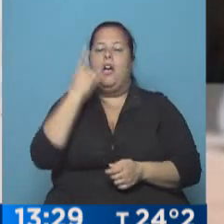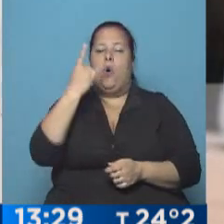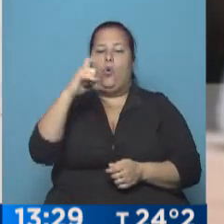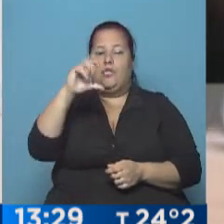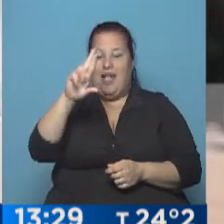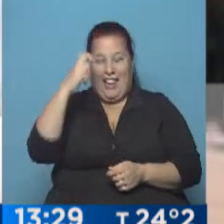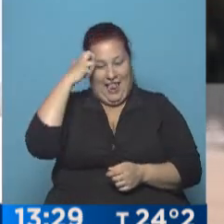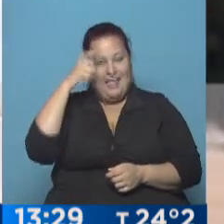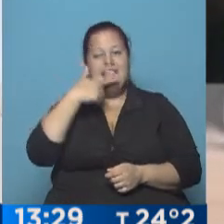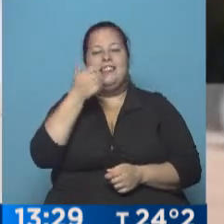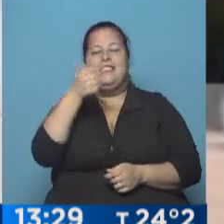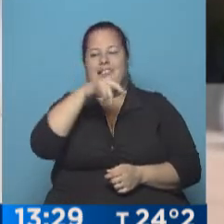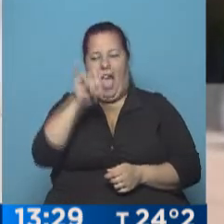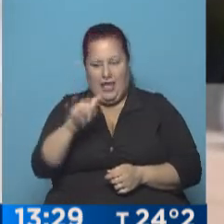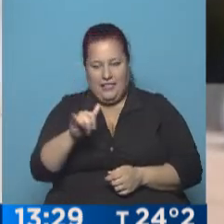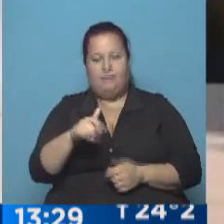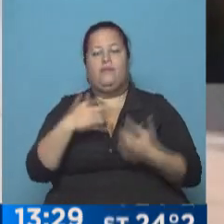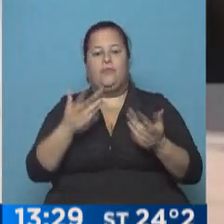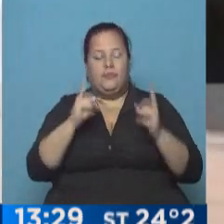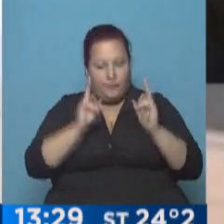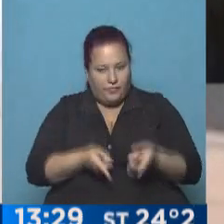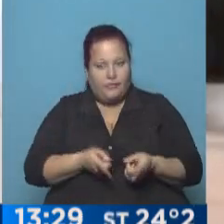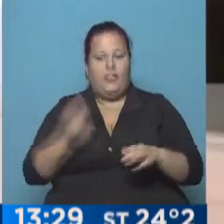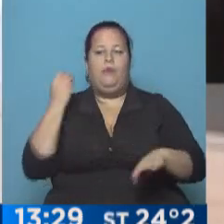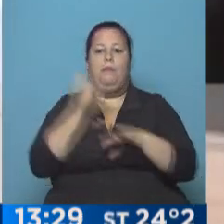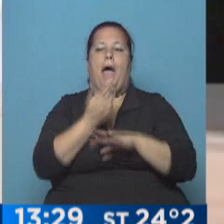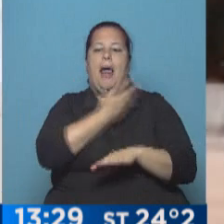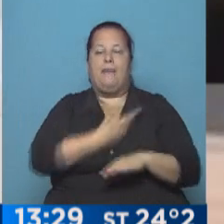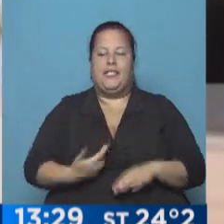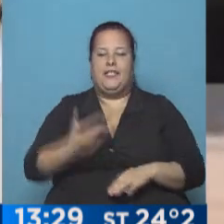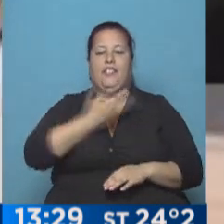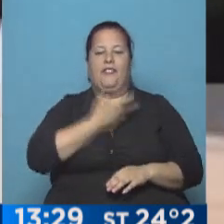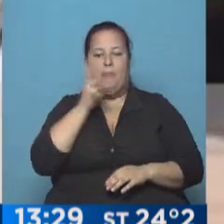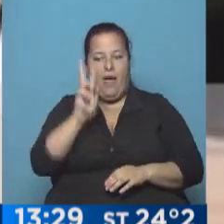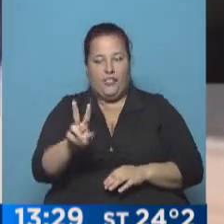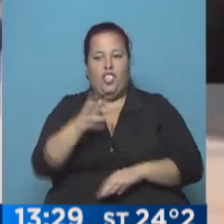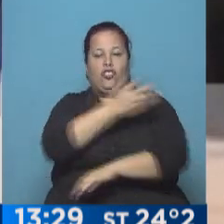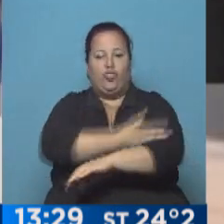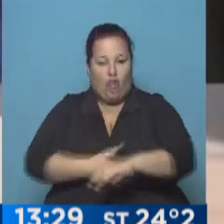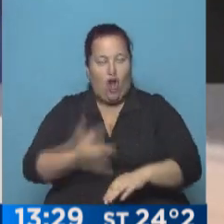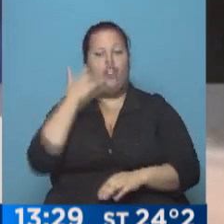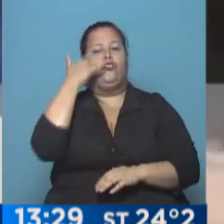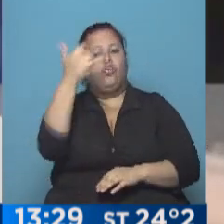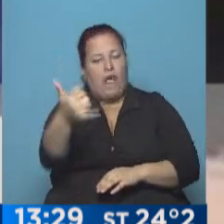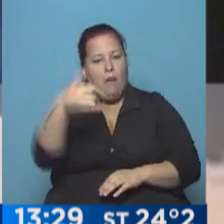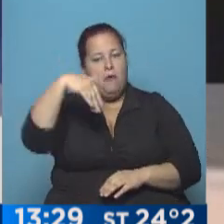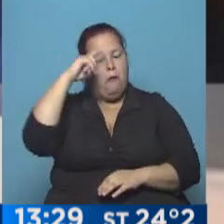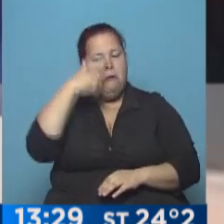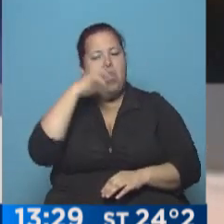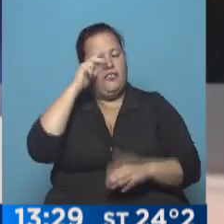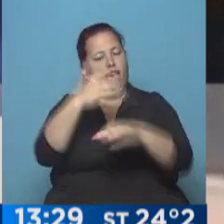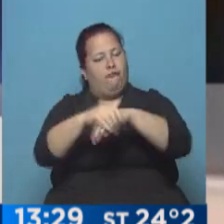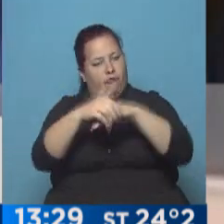Cívica Radical, Ernesto Sanz. Así que también el candidato a presidente del Frente para la Victoria, Daniel Scioli, llamó a Mestre para